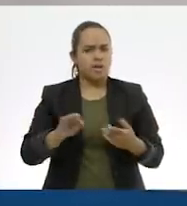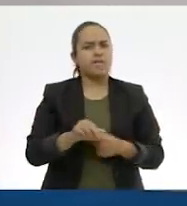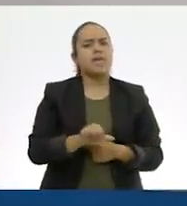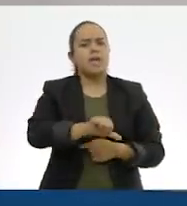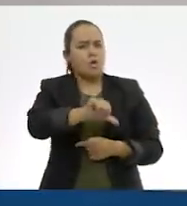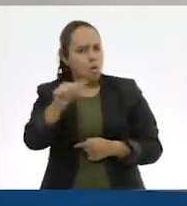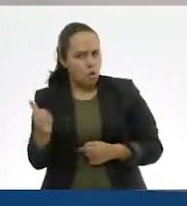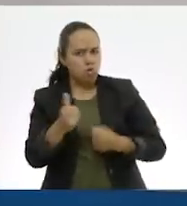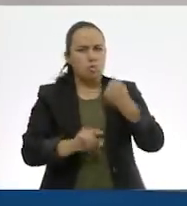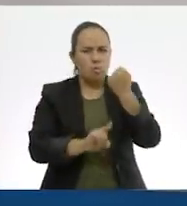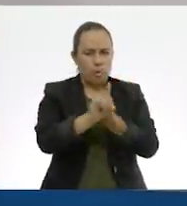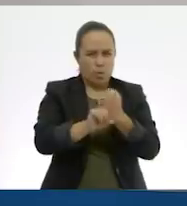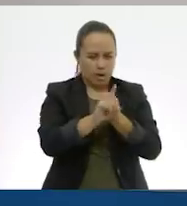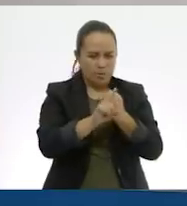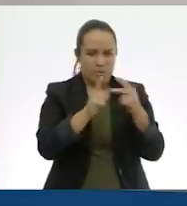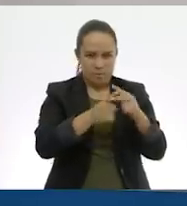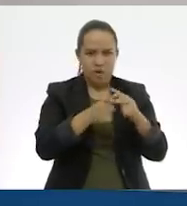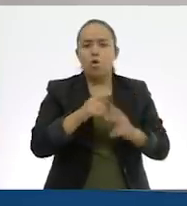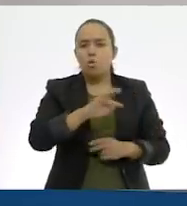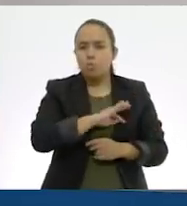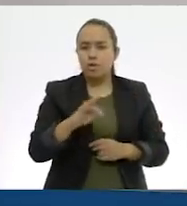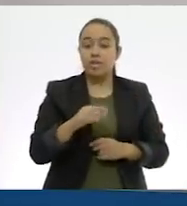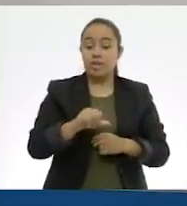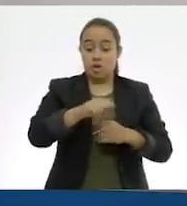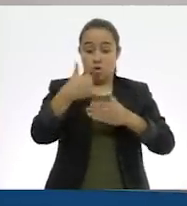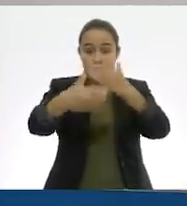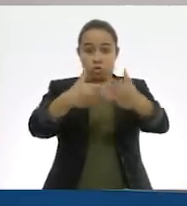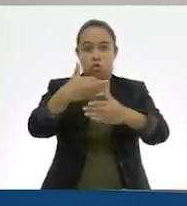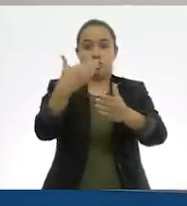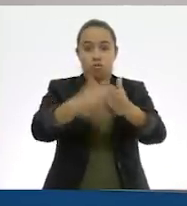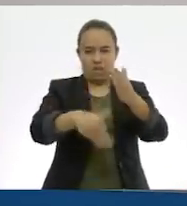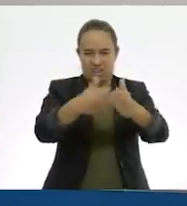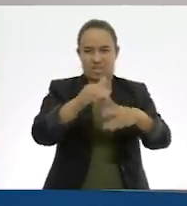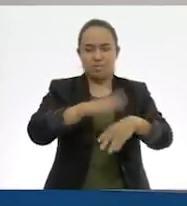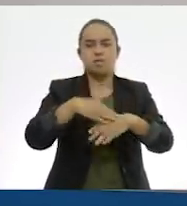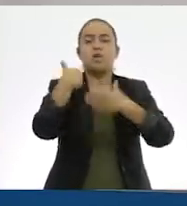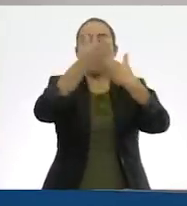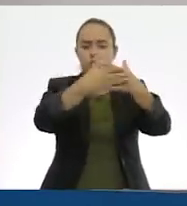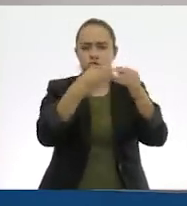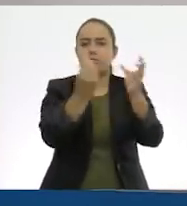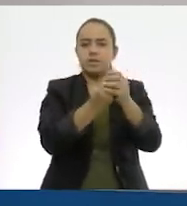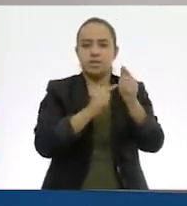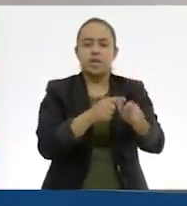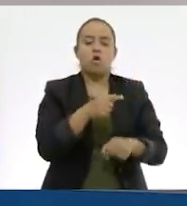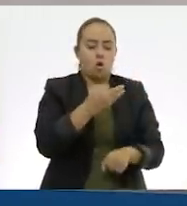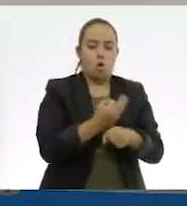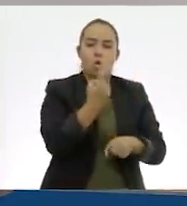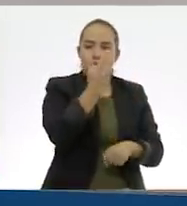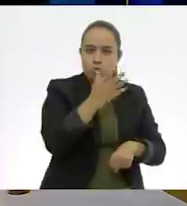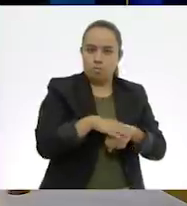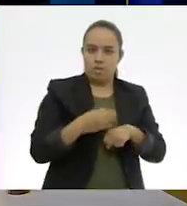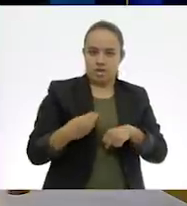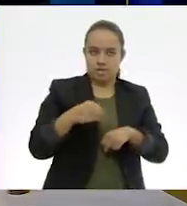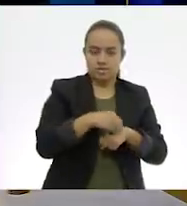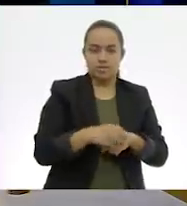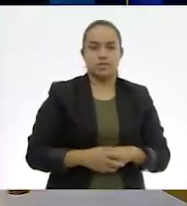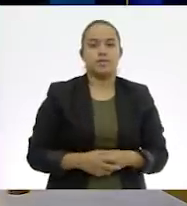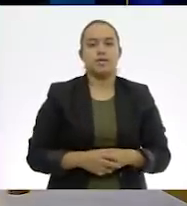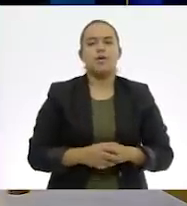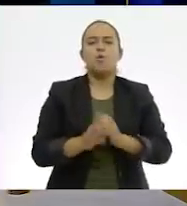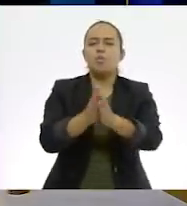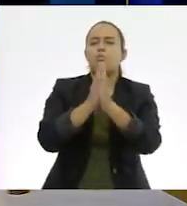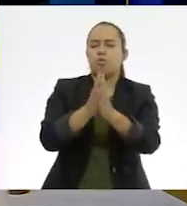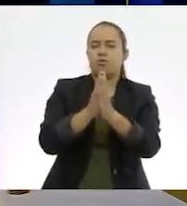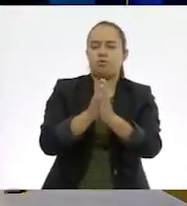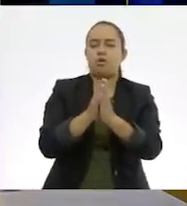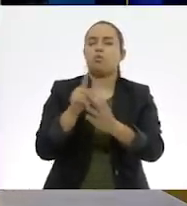un problema más y dejar pendiente los que siguen para nuestra siguiente sesión. Perfecto. María. Te voy a volver a pedir el mismo favor. ¿Me